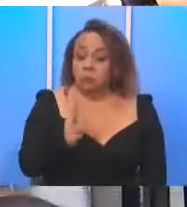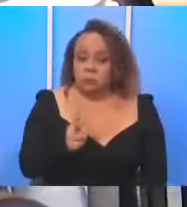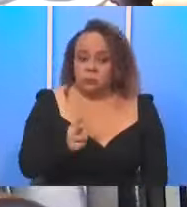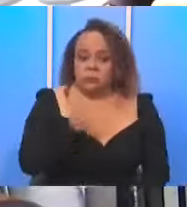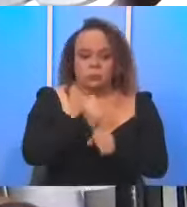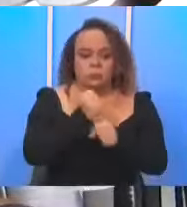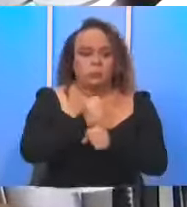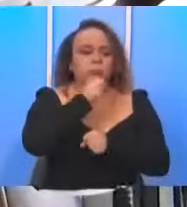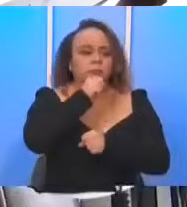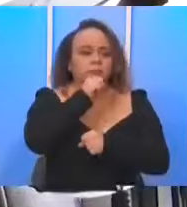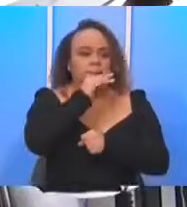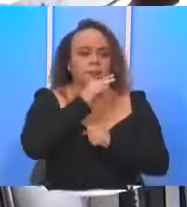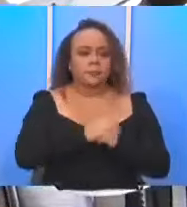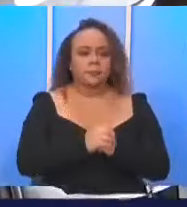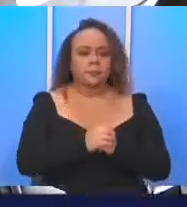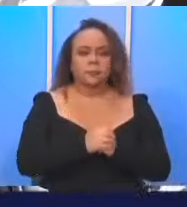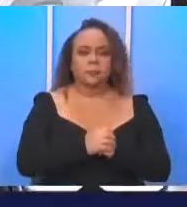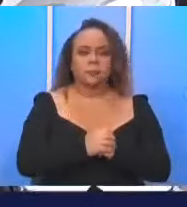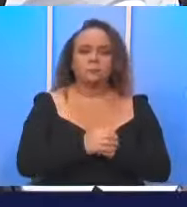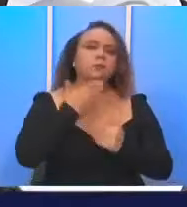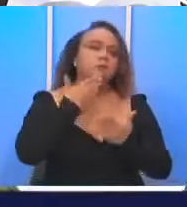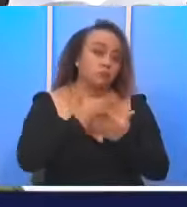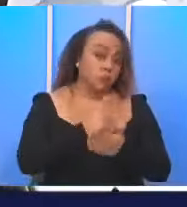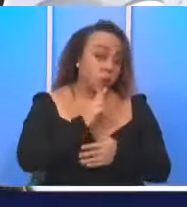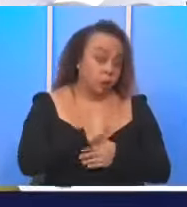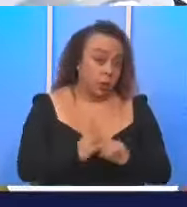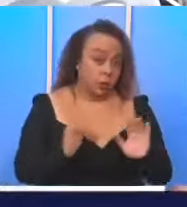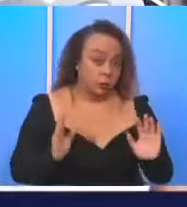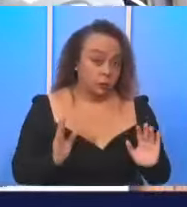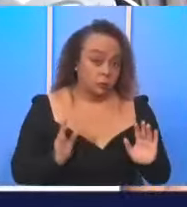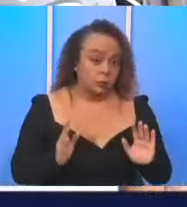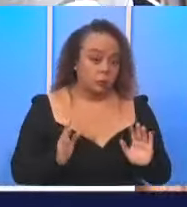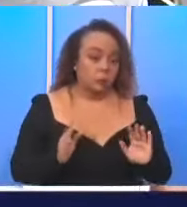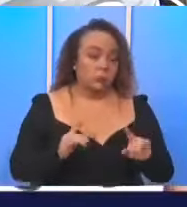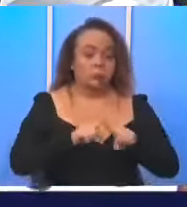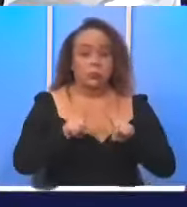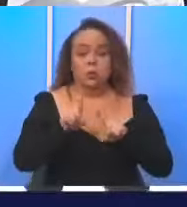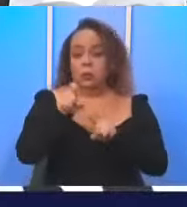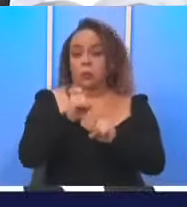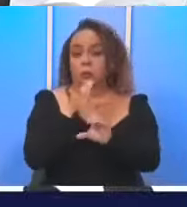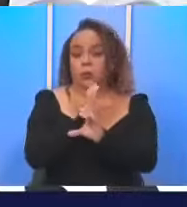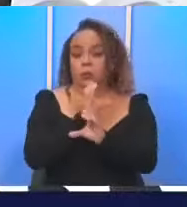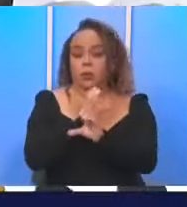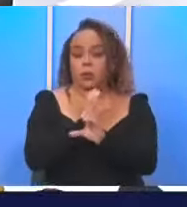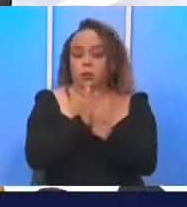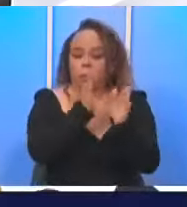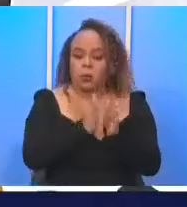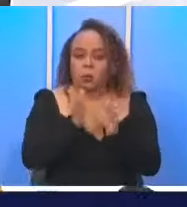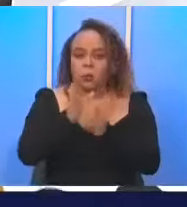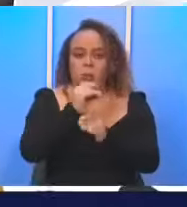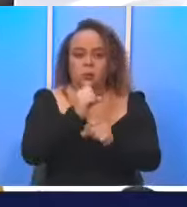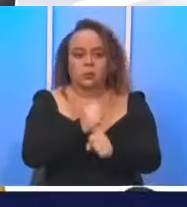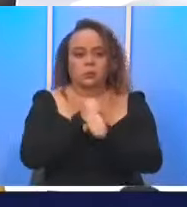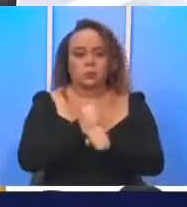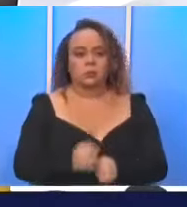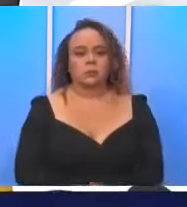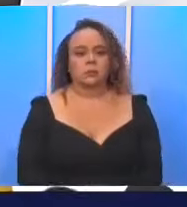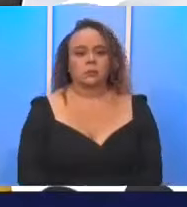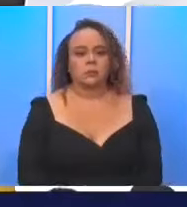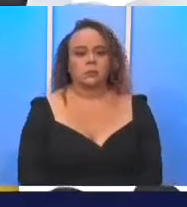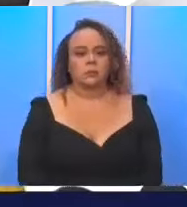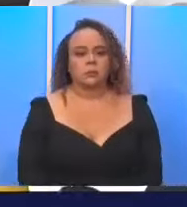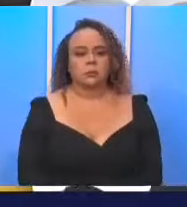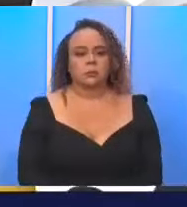el operativo de tránsito puede ser que sea muy bueno, ¿verdad? Porque hay que resguardar el orden de seguridad y etcétera.